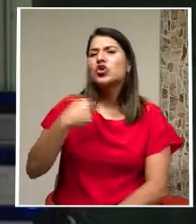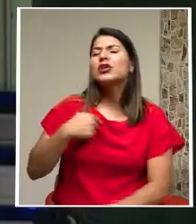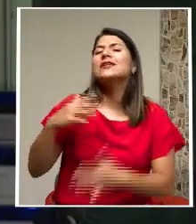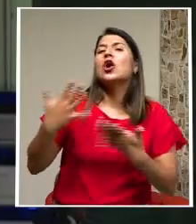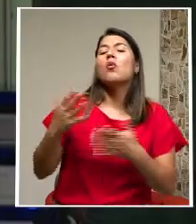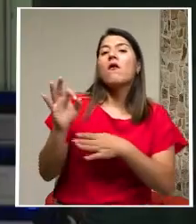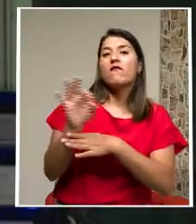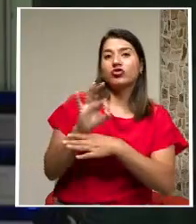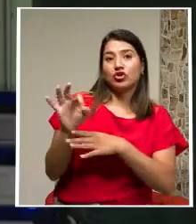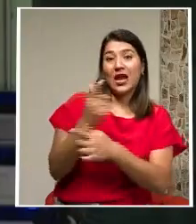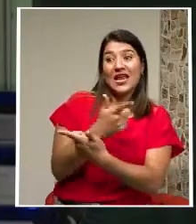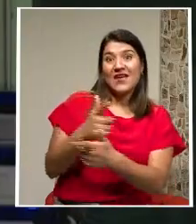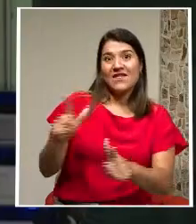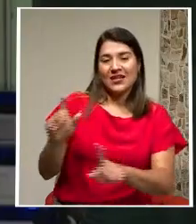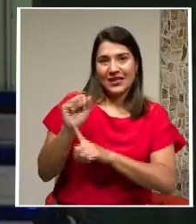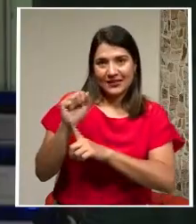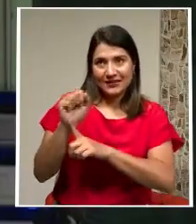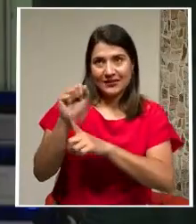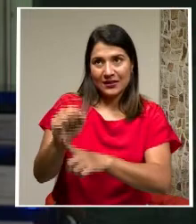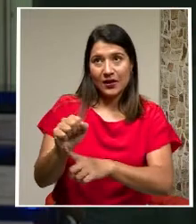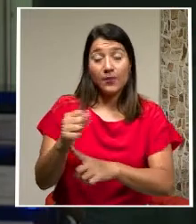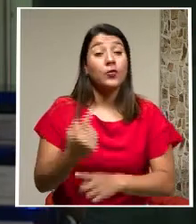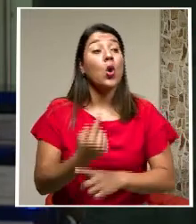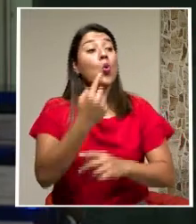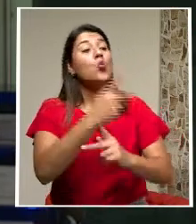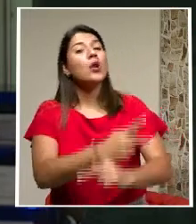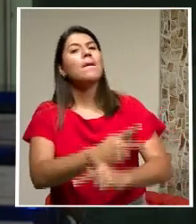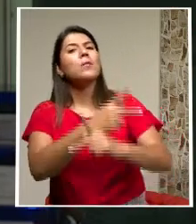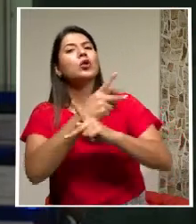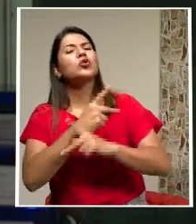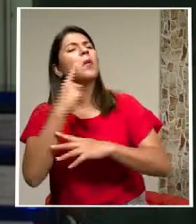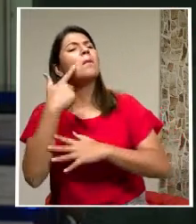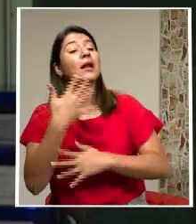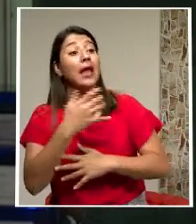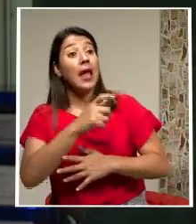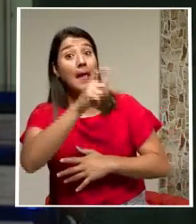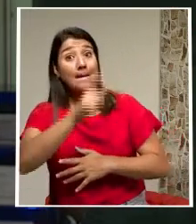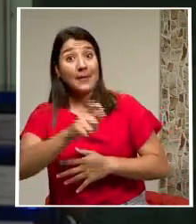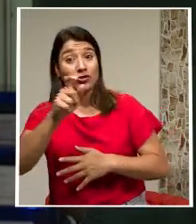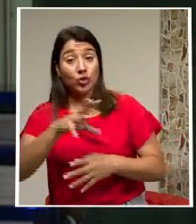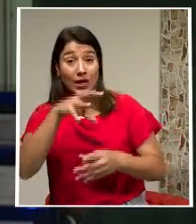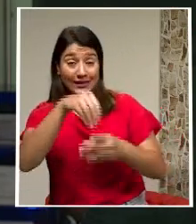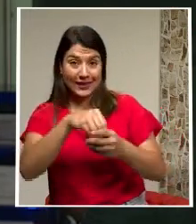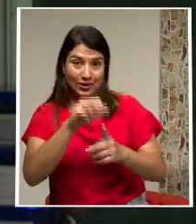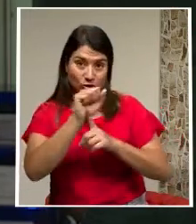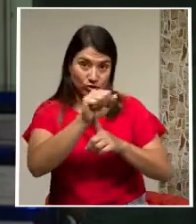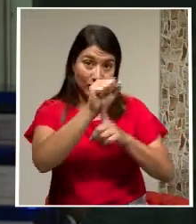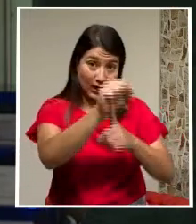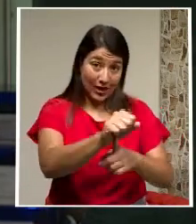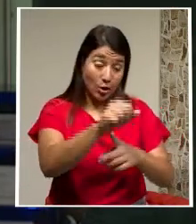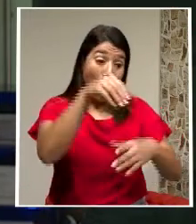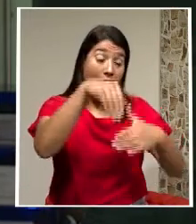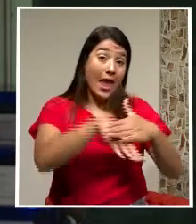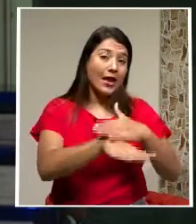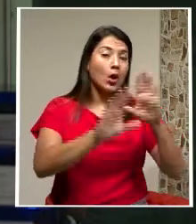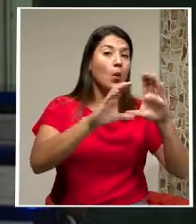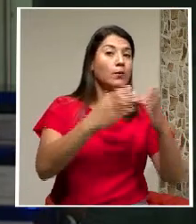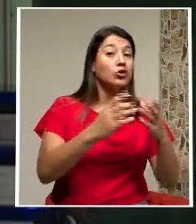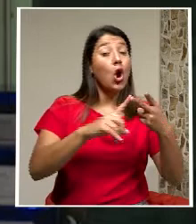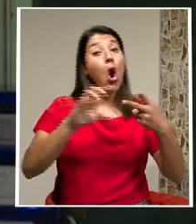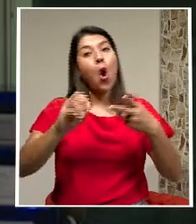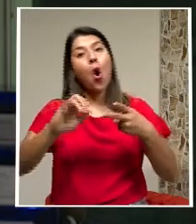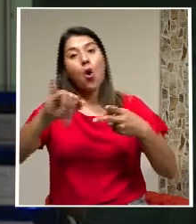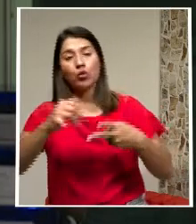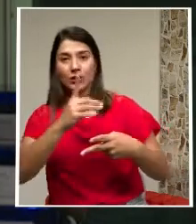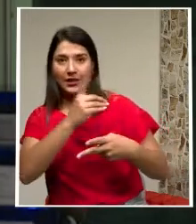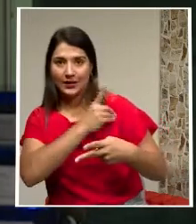hay para las personas que forman parte de un sindicato sea en una comisión o en la directiva entonces si yo formo parte